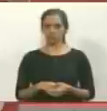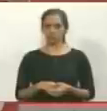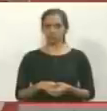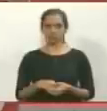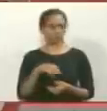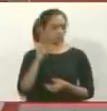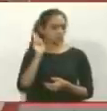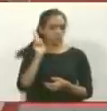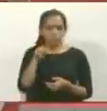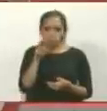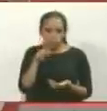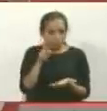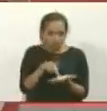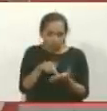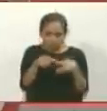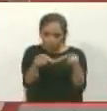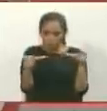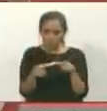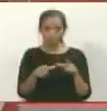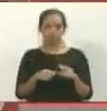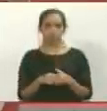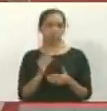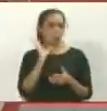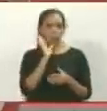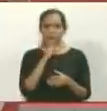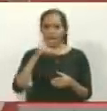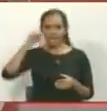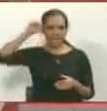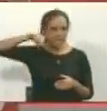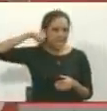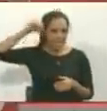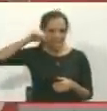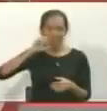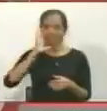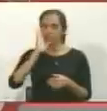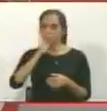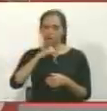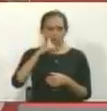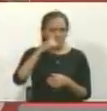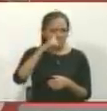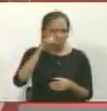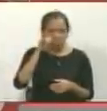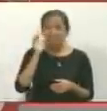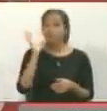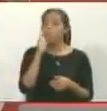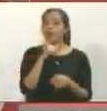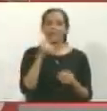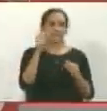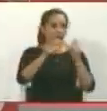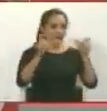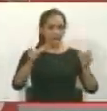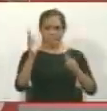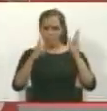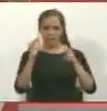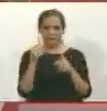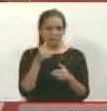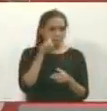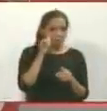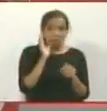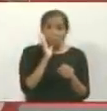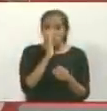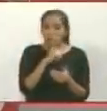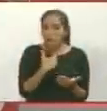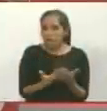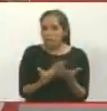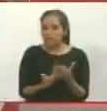Nunca estuvo en el sitio. No hay grabaciones, no hay nada que se vea la gente disparando. Los únicos que sacaron armas